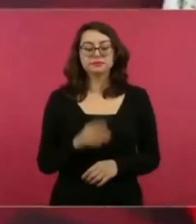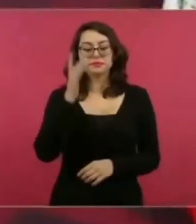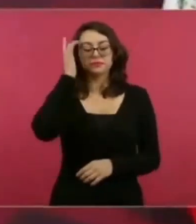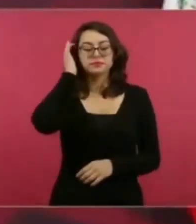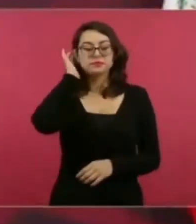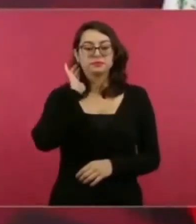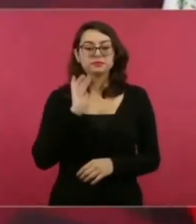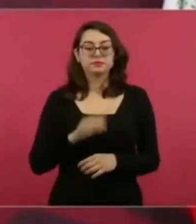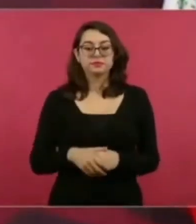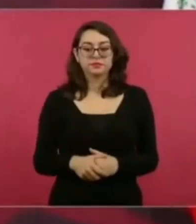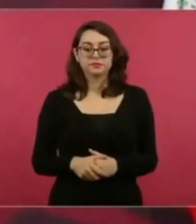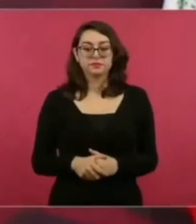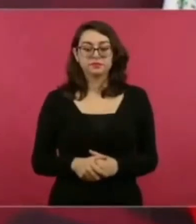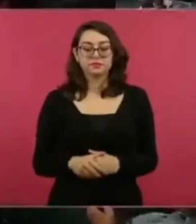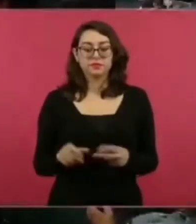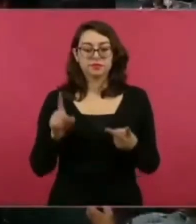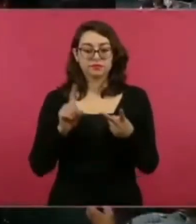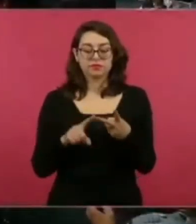así es ¿no?